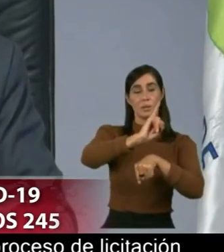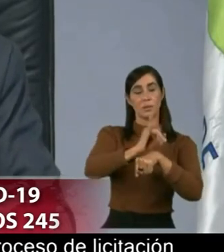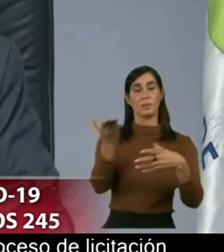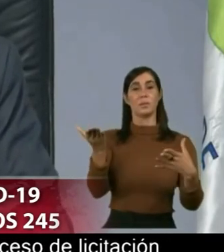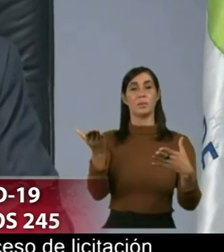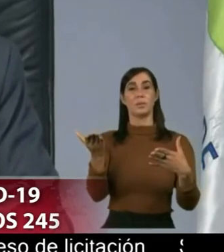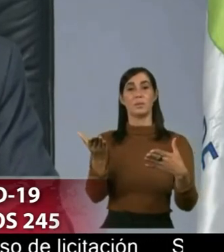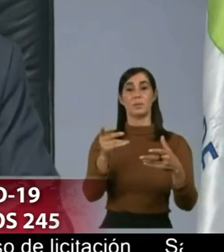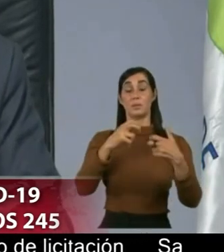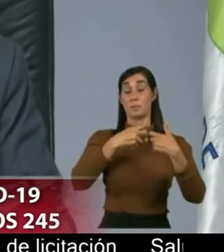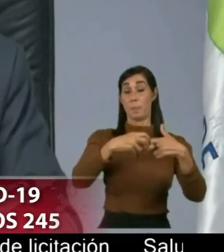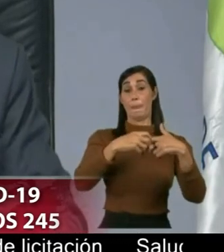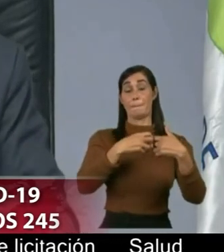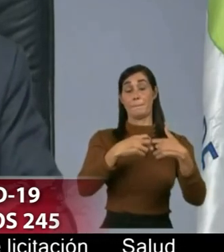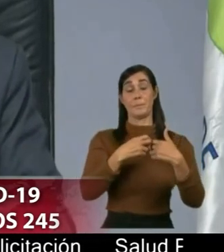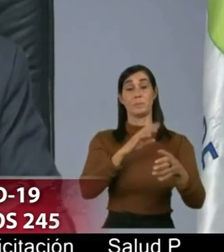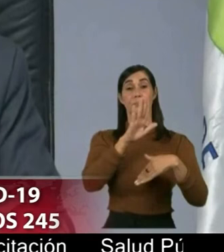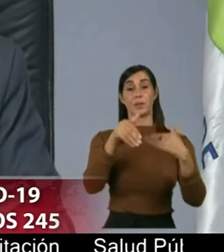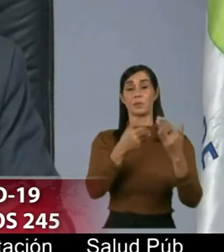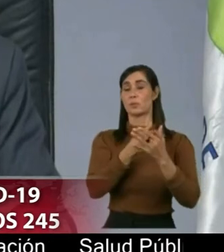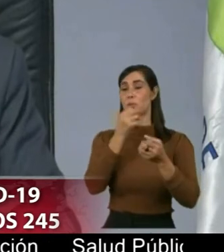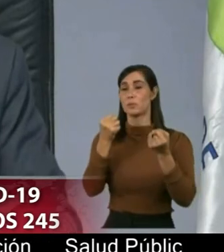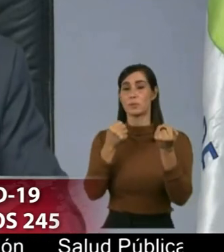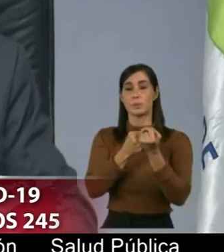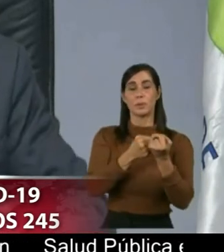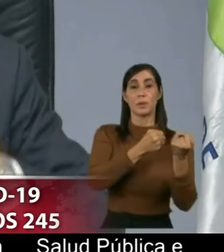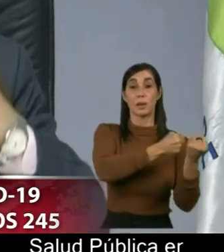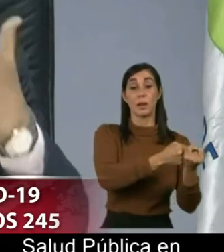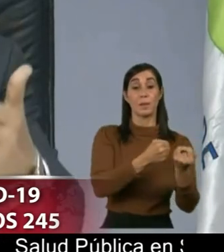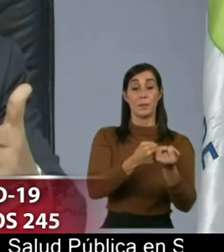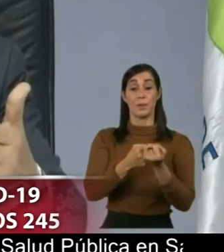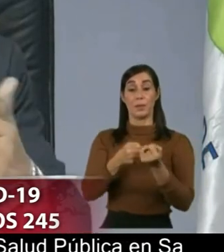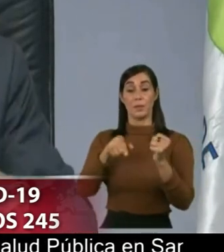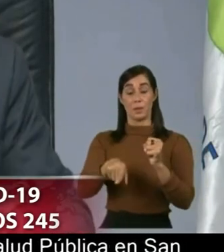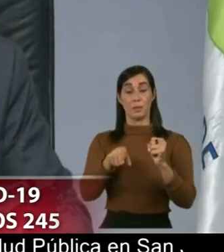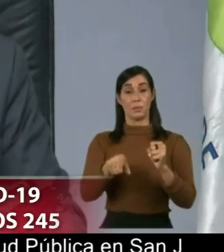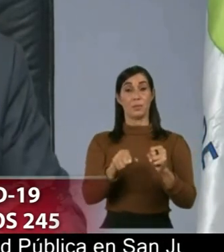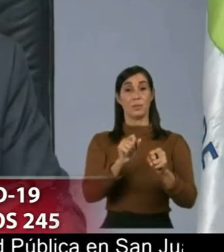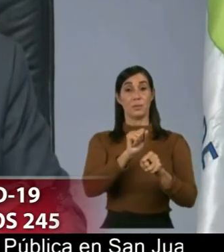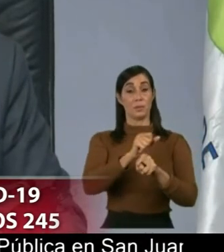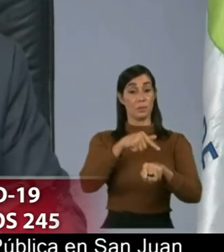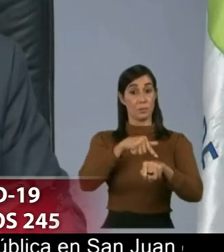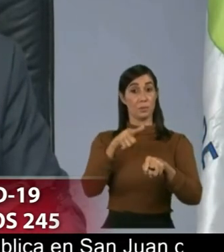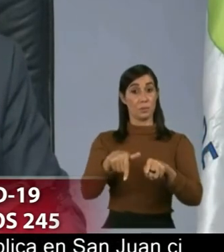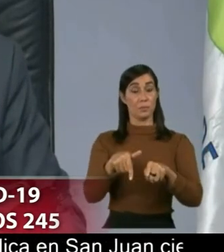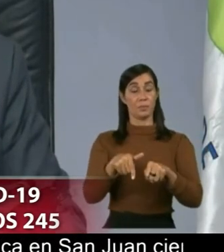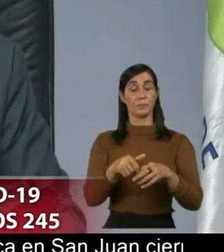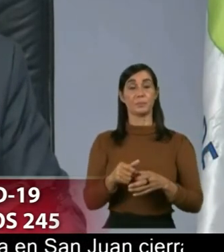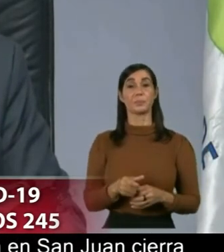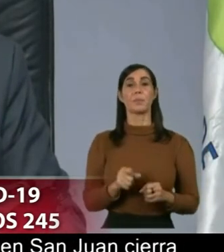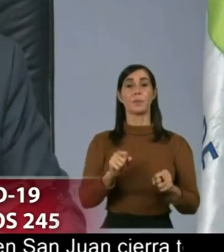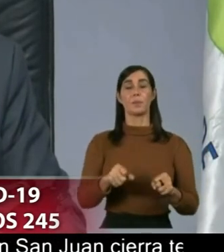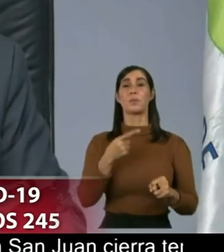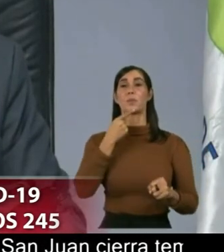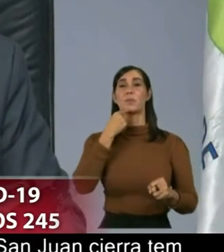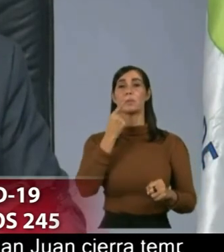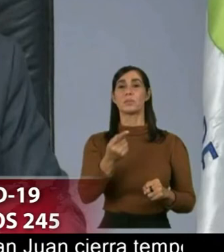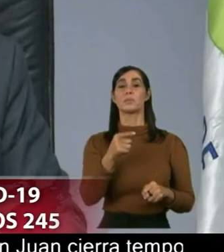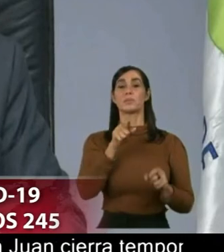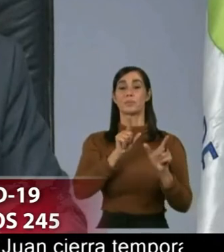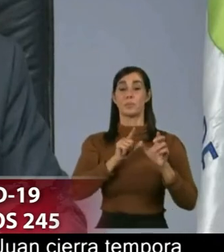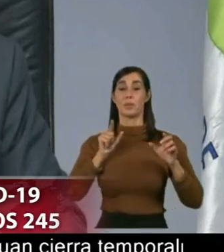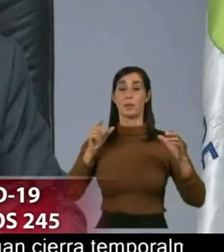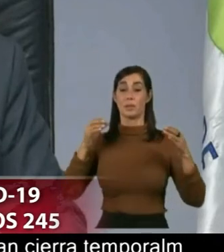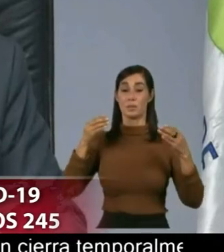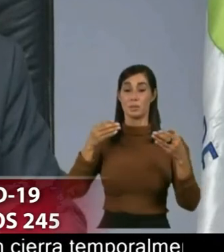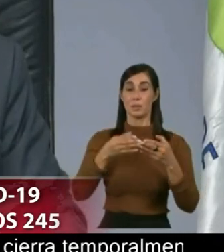de empresas que están colaborando en la respuesta nacional yo les puedo dar la garantía de que es